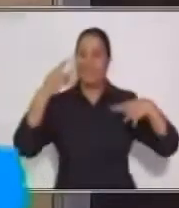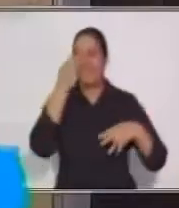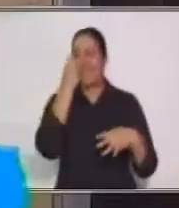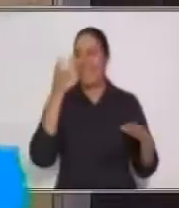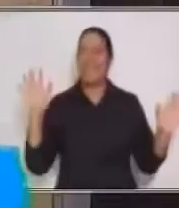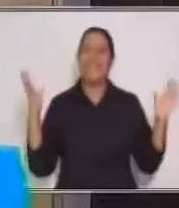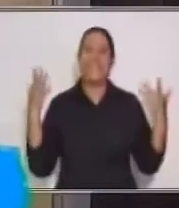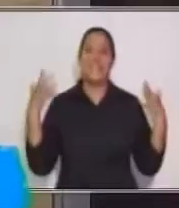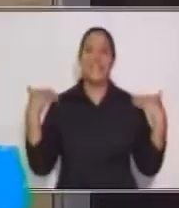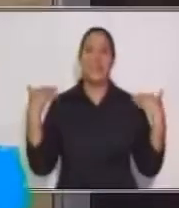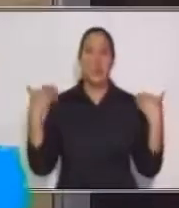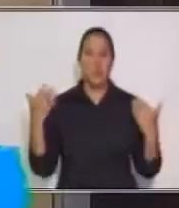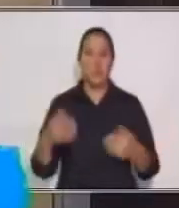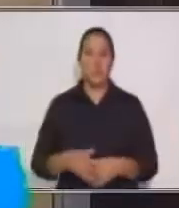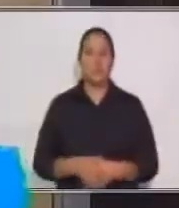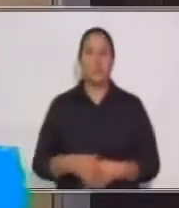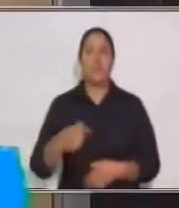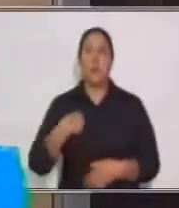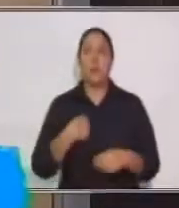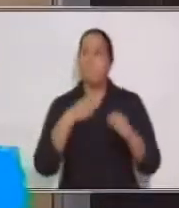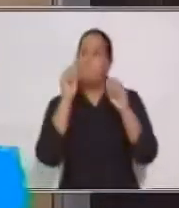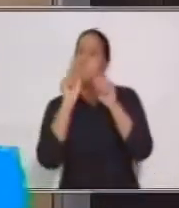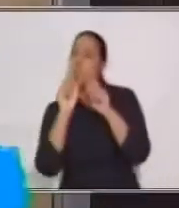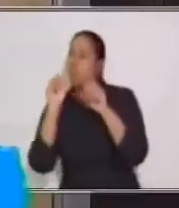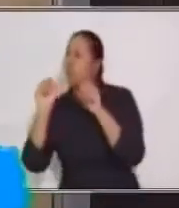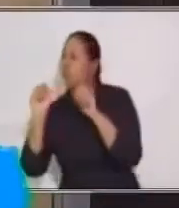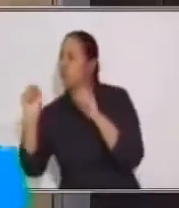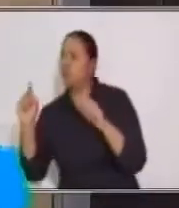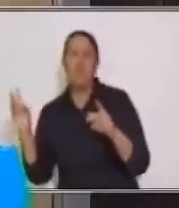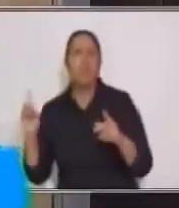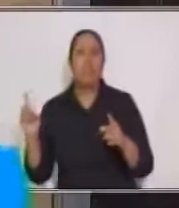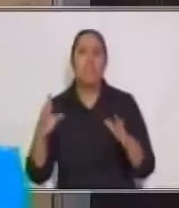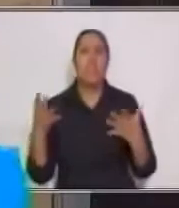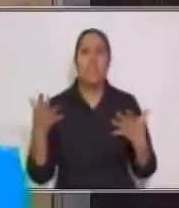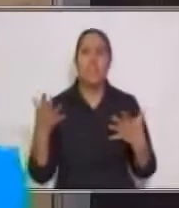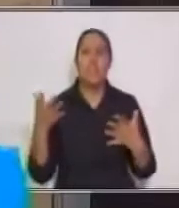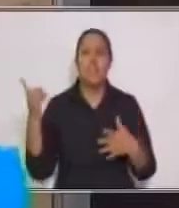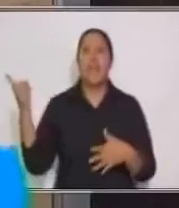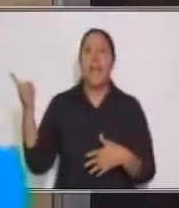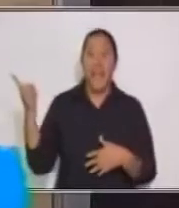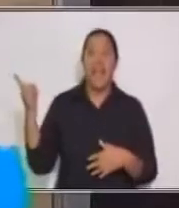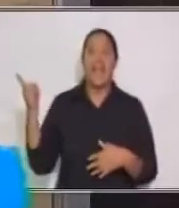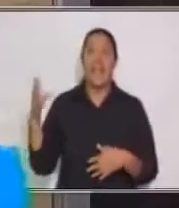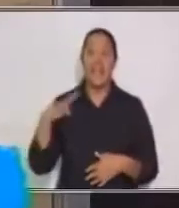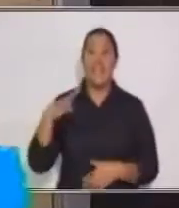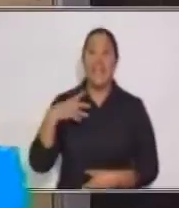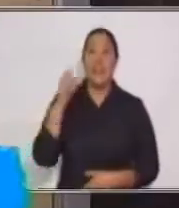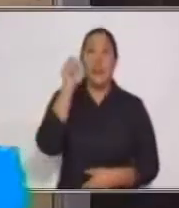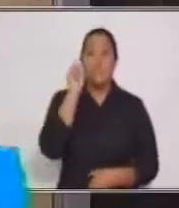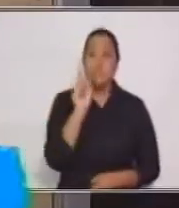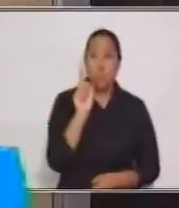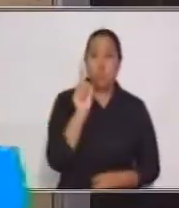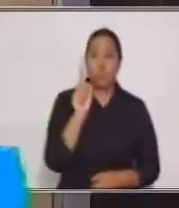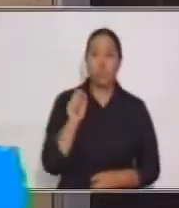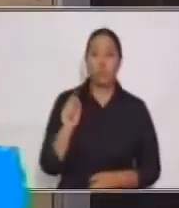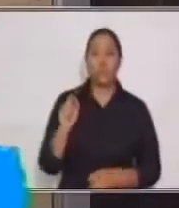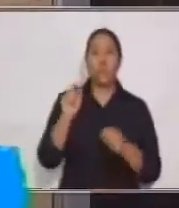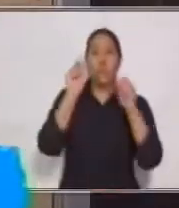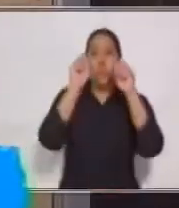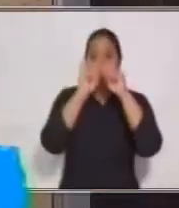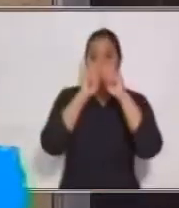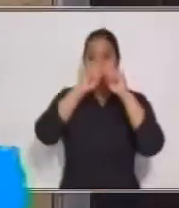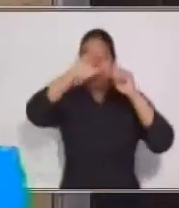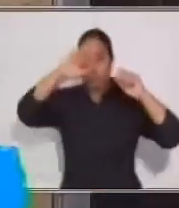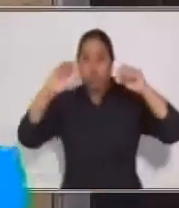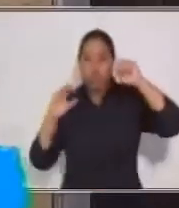colocaría yo los puntos? ¿Dónde estarán? Vamos a ver si coloqué un punto acá, un punto y aparte.